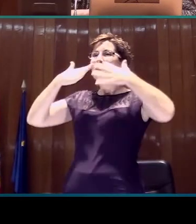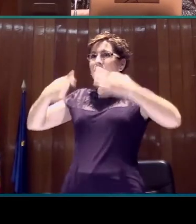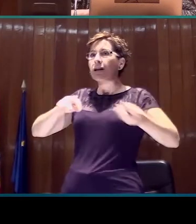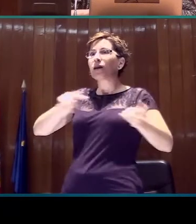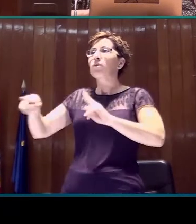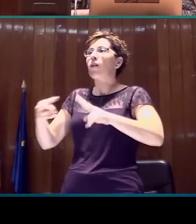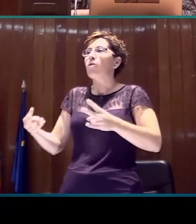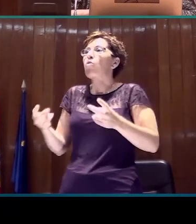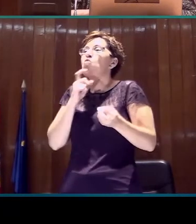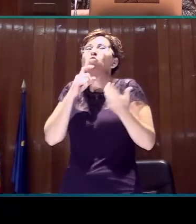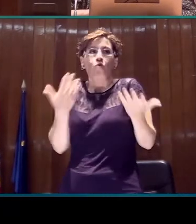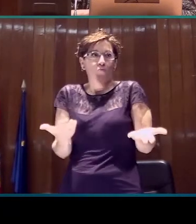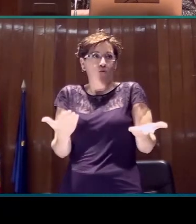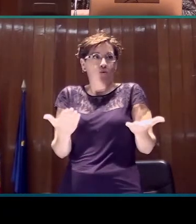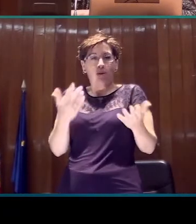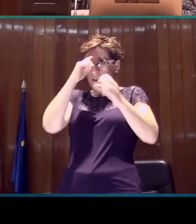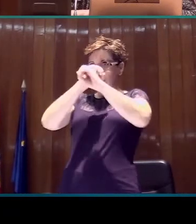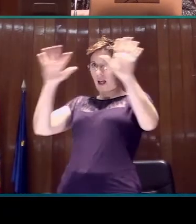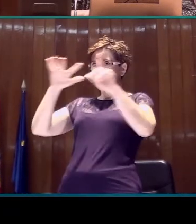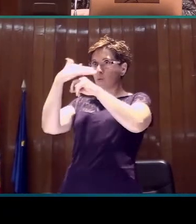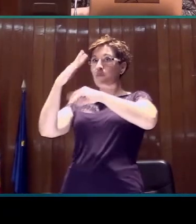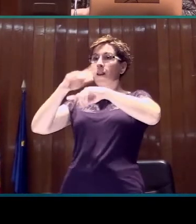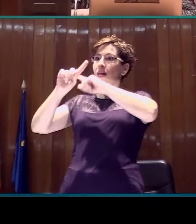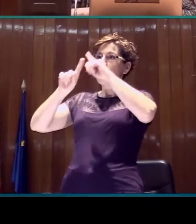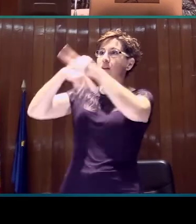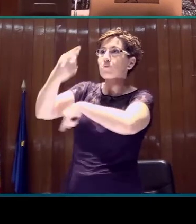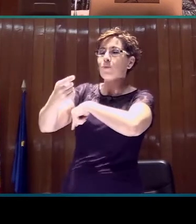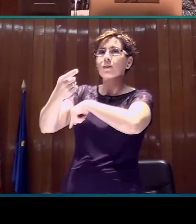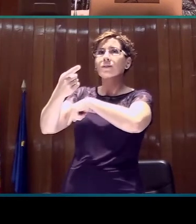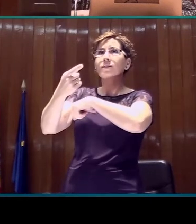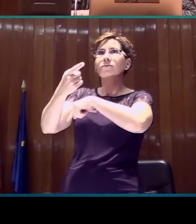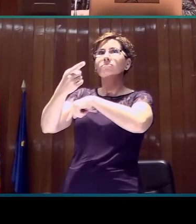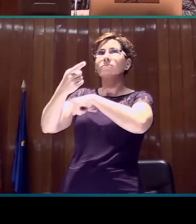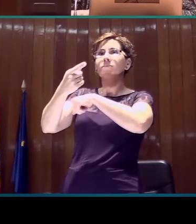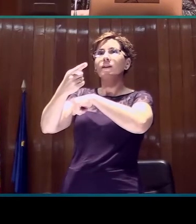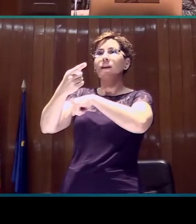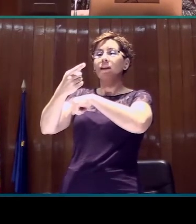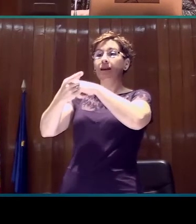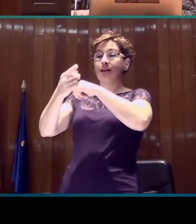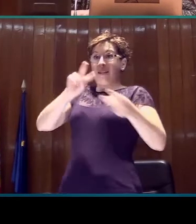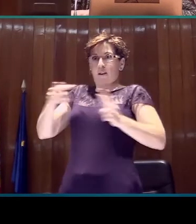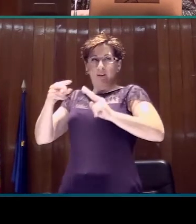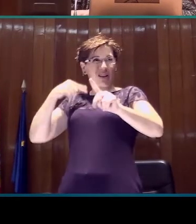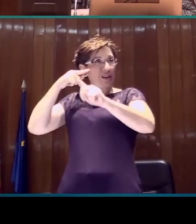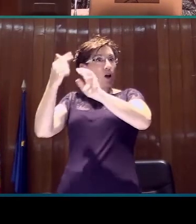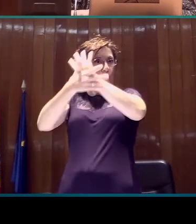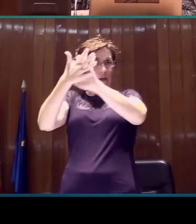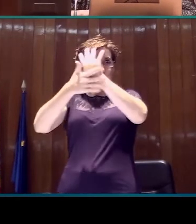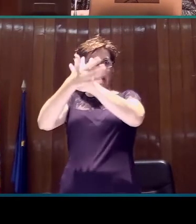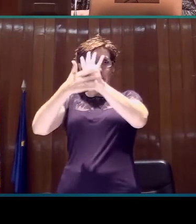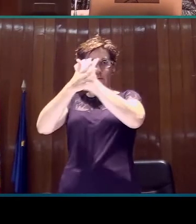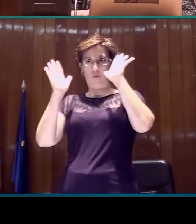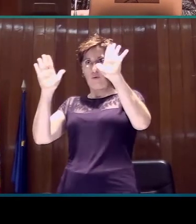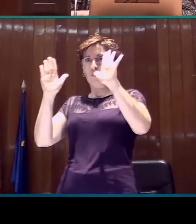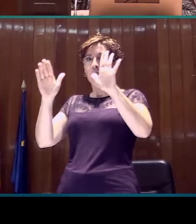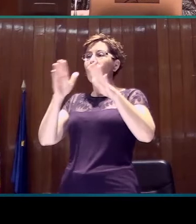describir cuál es el estado real de la interpretación en lengua de signos, cómo este es el servicio que se presta